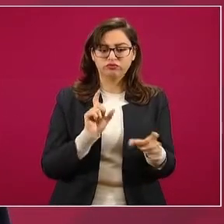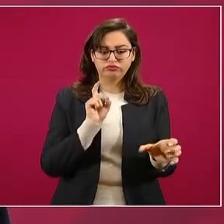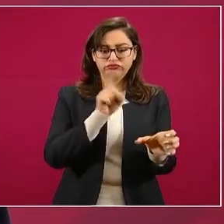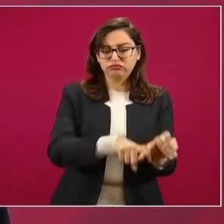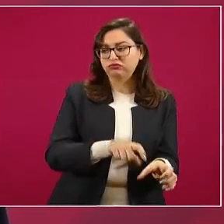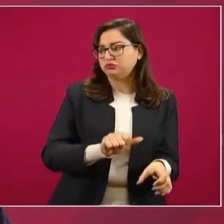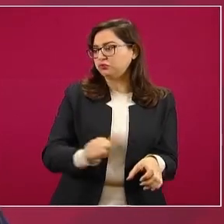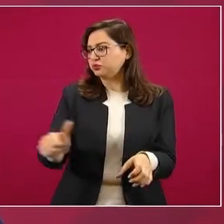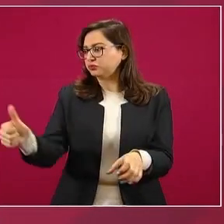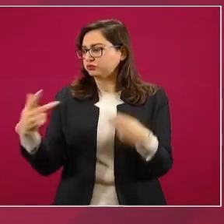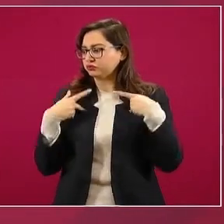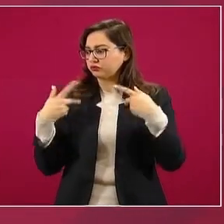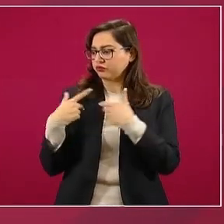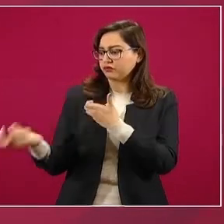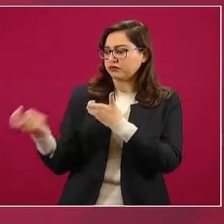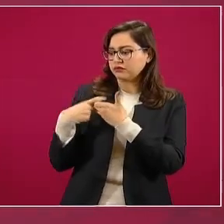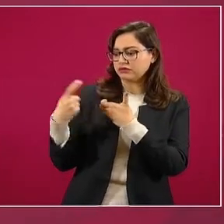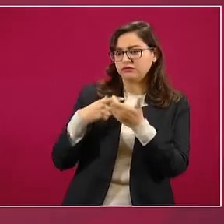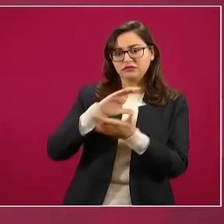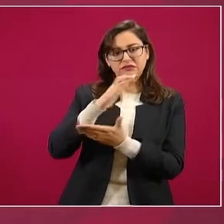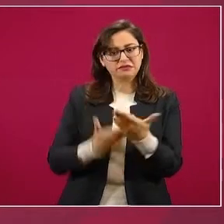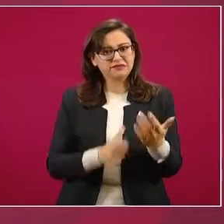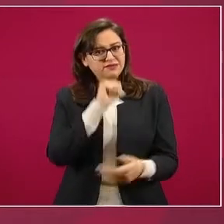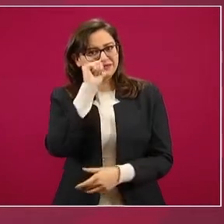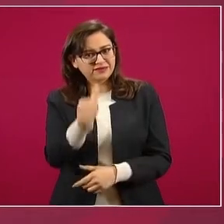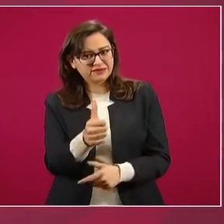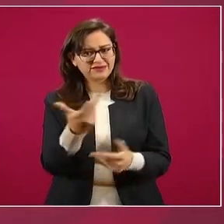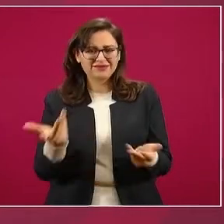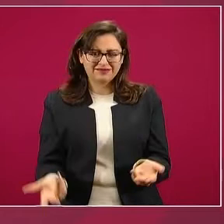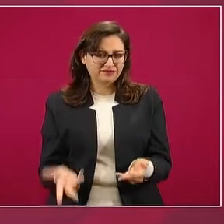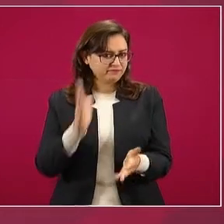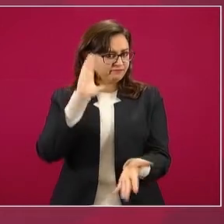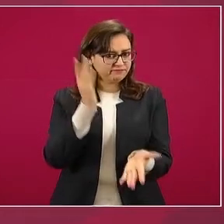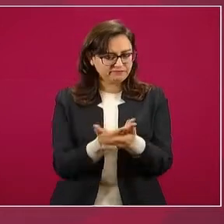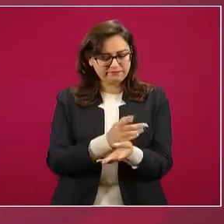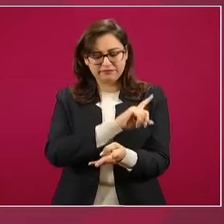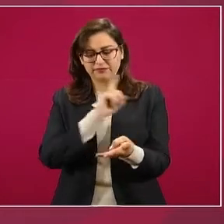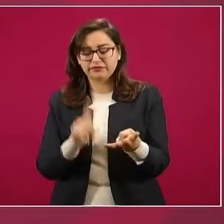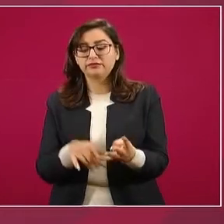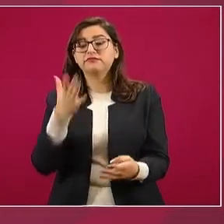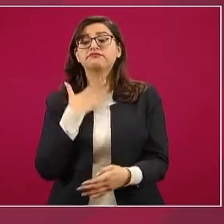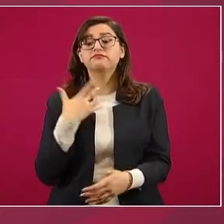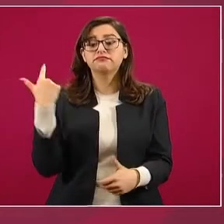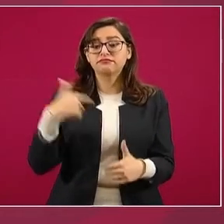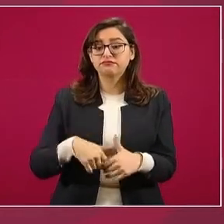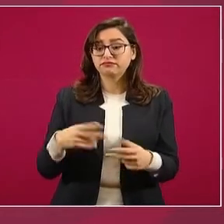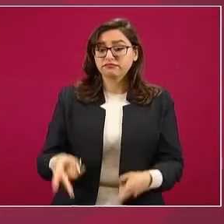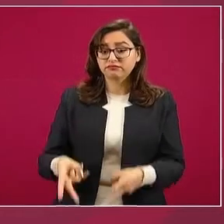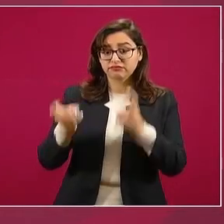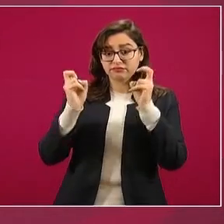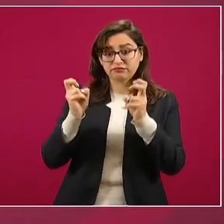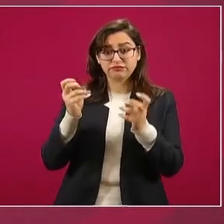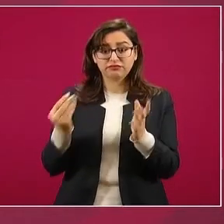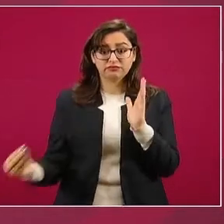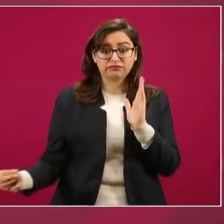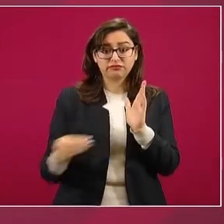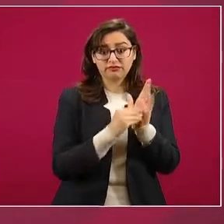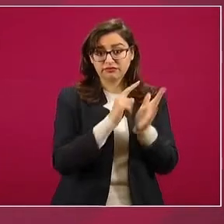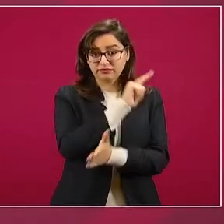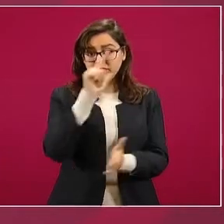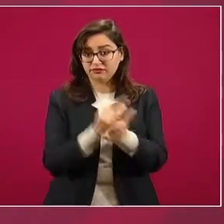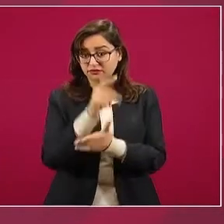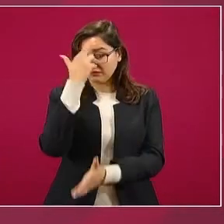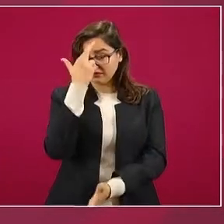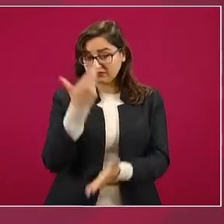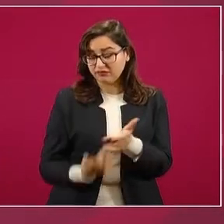sea delito grave el robo de combustible. Y ahora